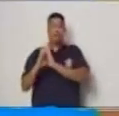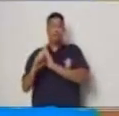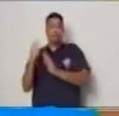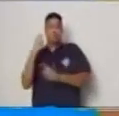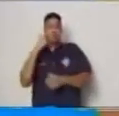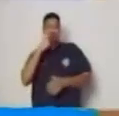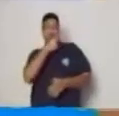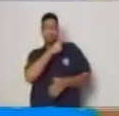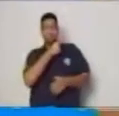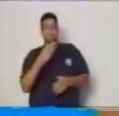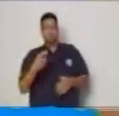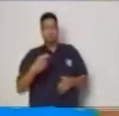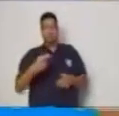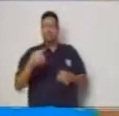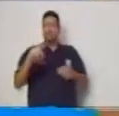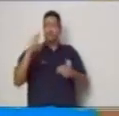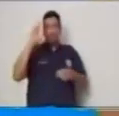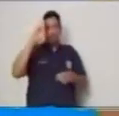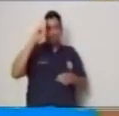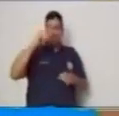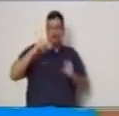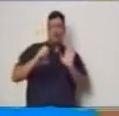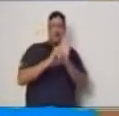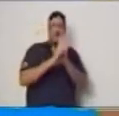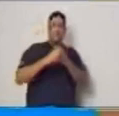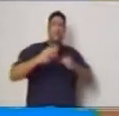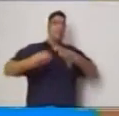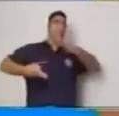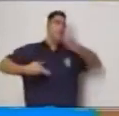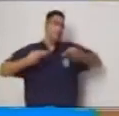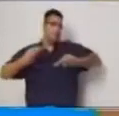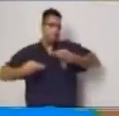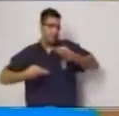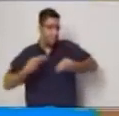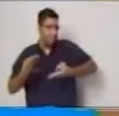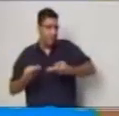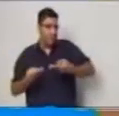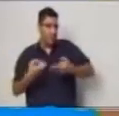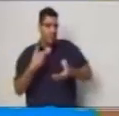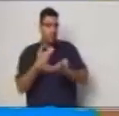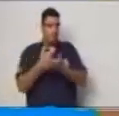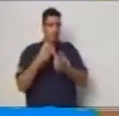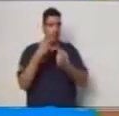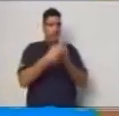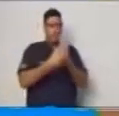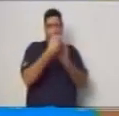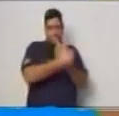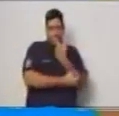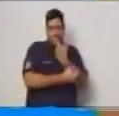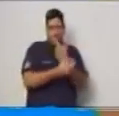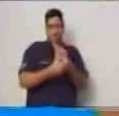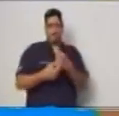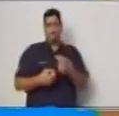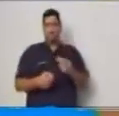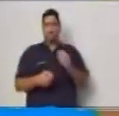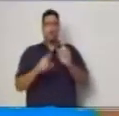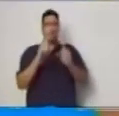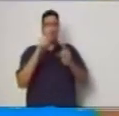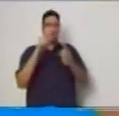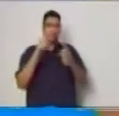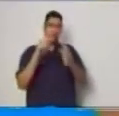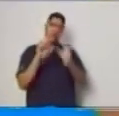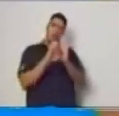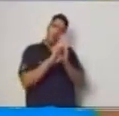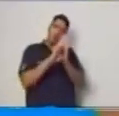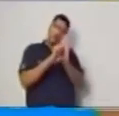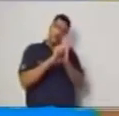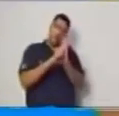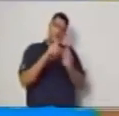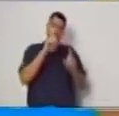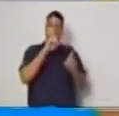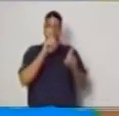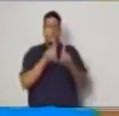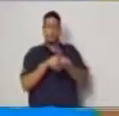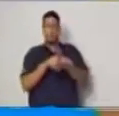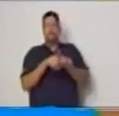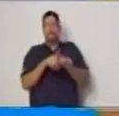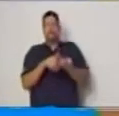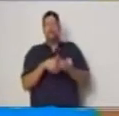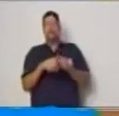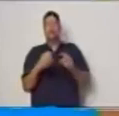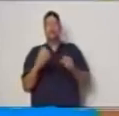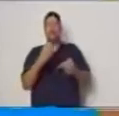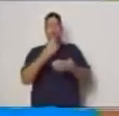de cómo se aplican y cómo se elabora definitivamente el tema fue muy sencillo